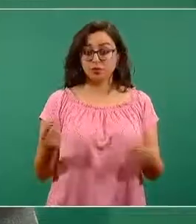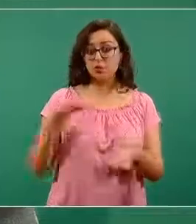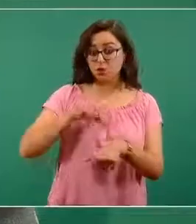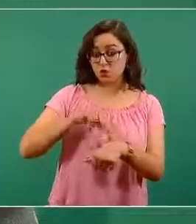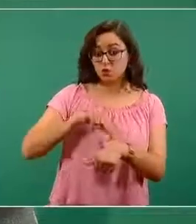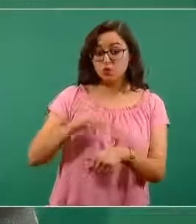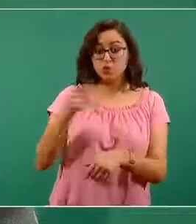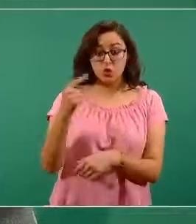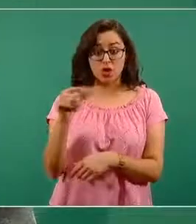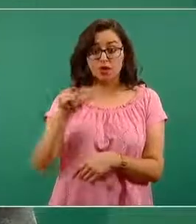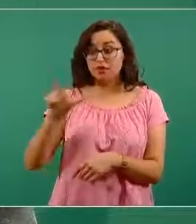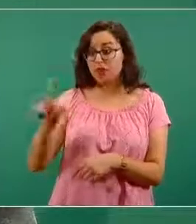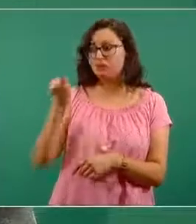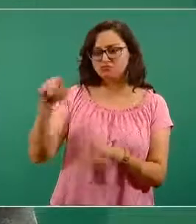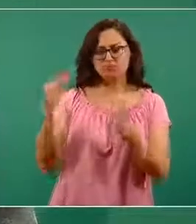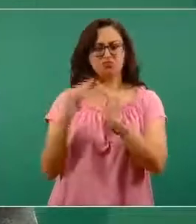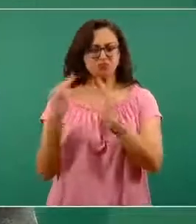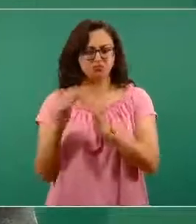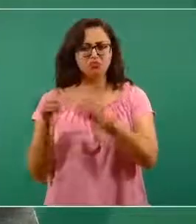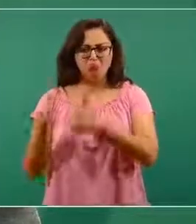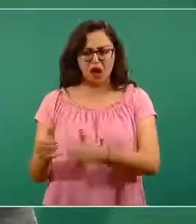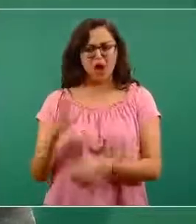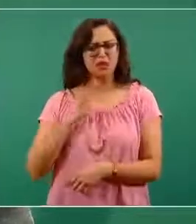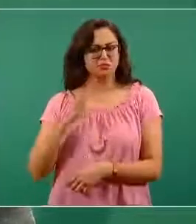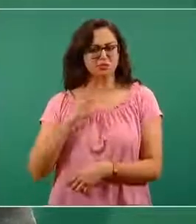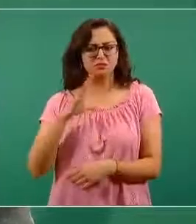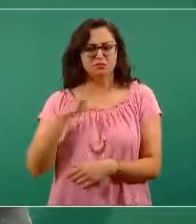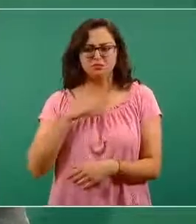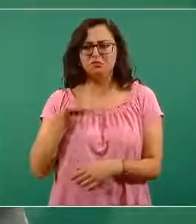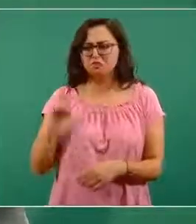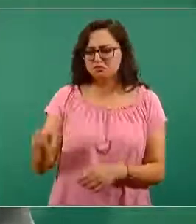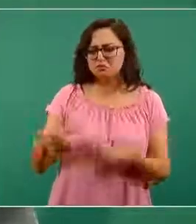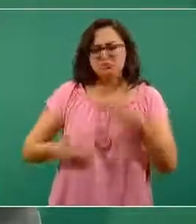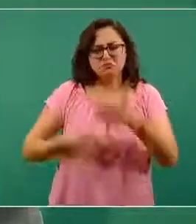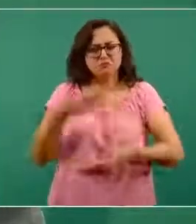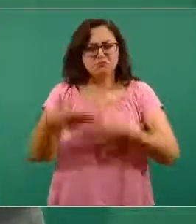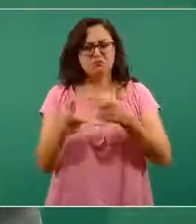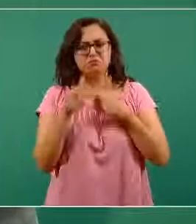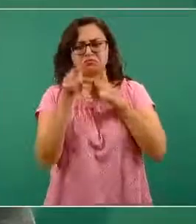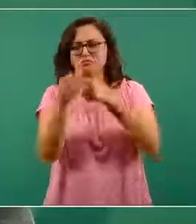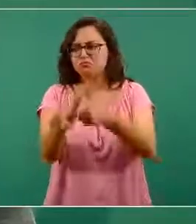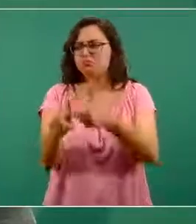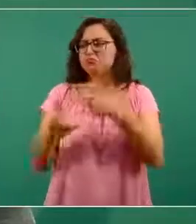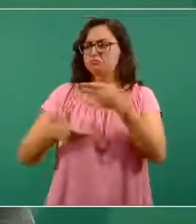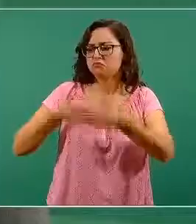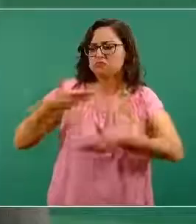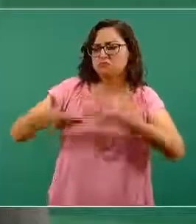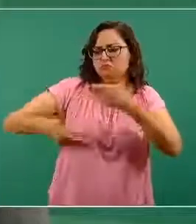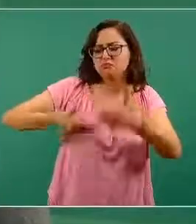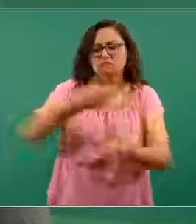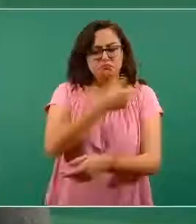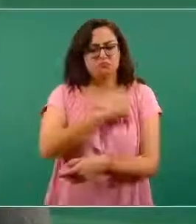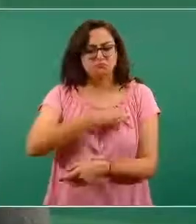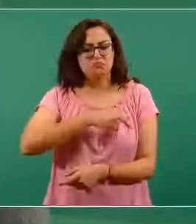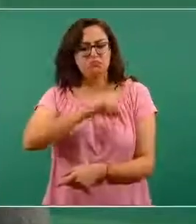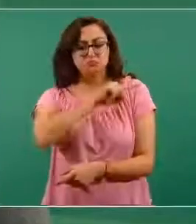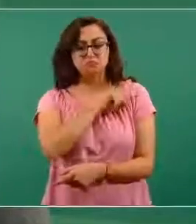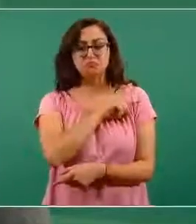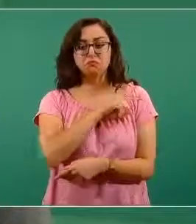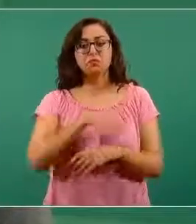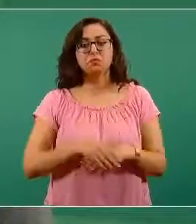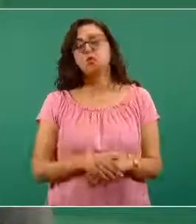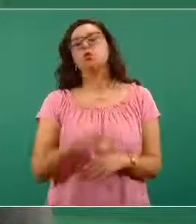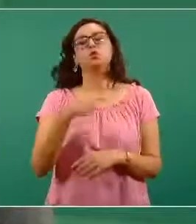estuve en contacto con él estaba, como lo hemos descrito en otras ocasiones, de muy